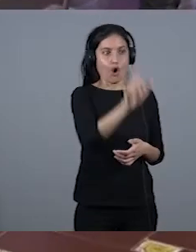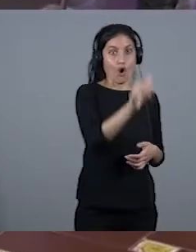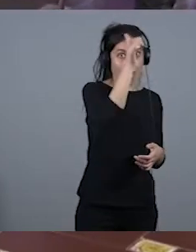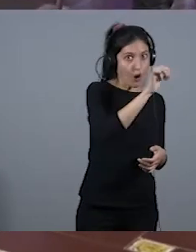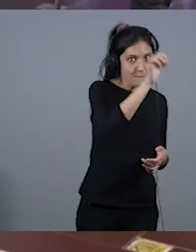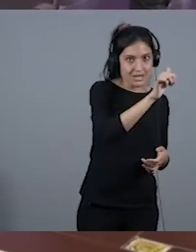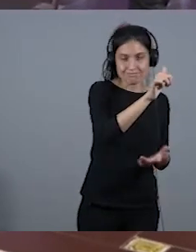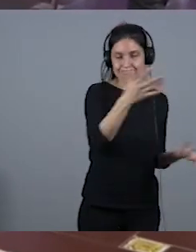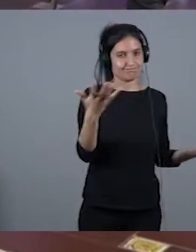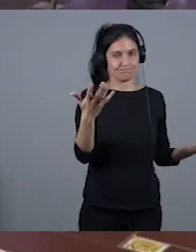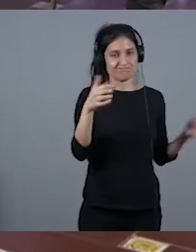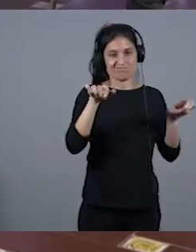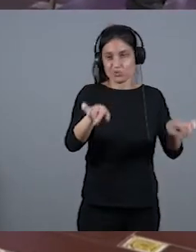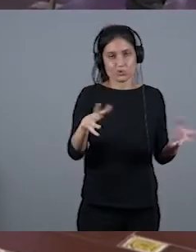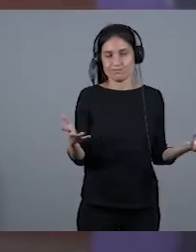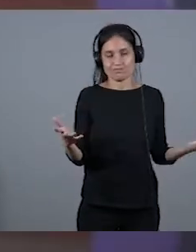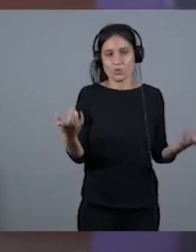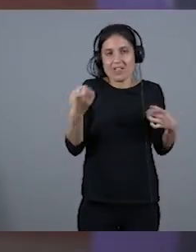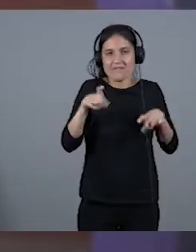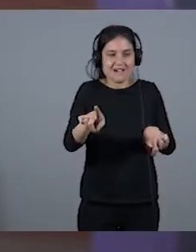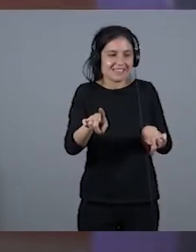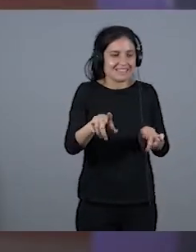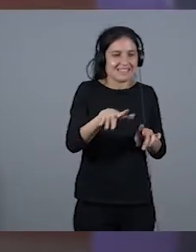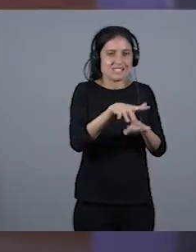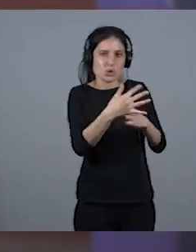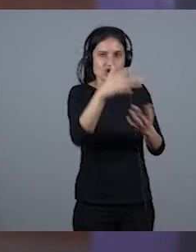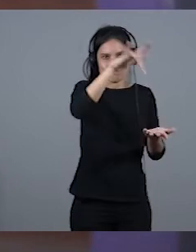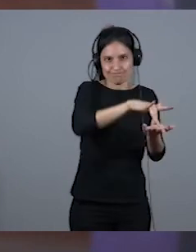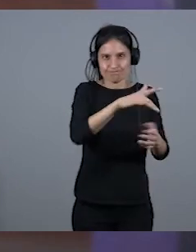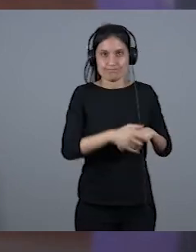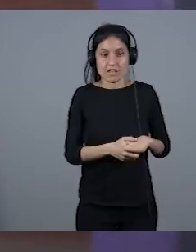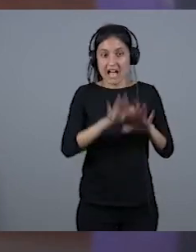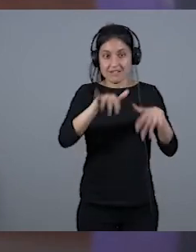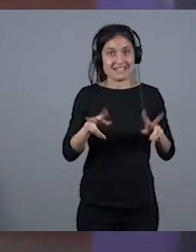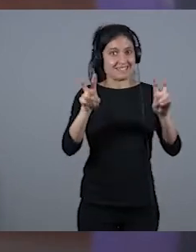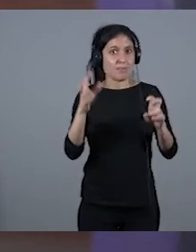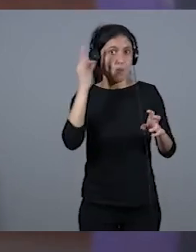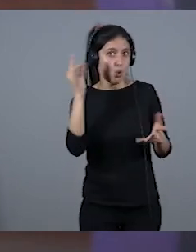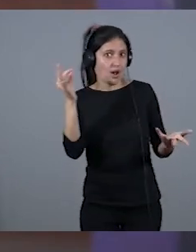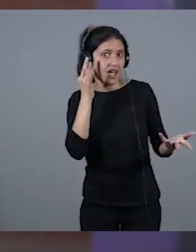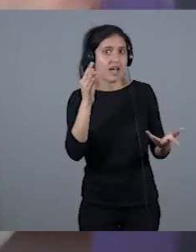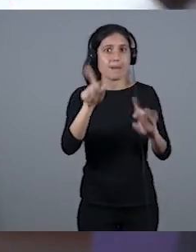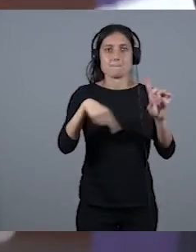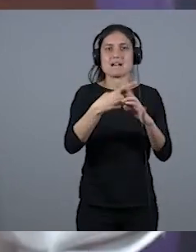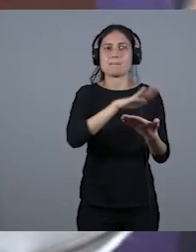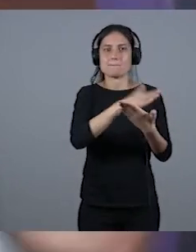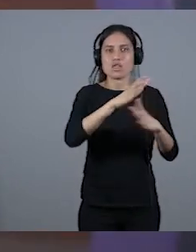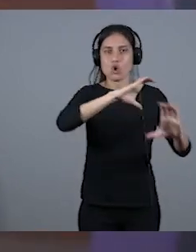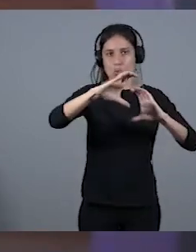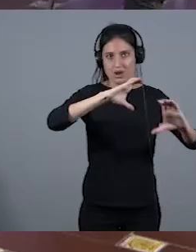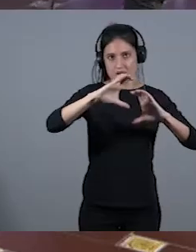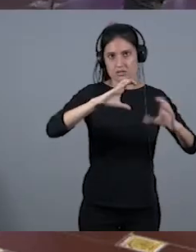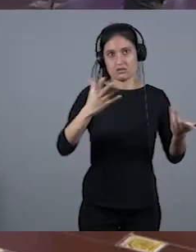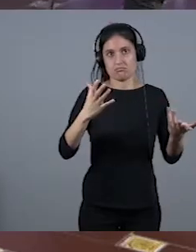vivido, y al final la cuestión de fondo, desde la que estamos hablando, el tema de la mujer, de los medios de comunicación, y más en el mundo,